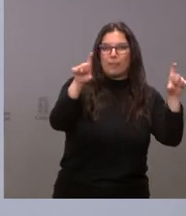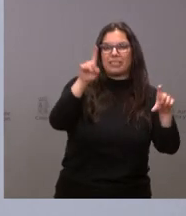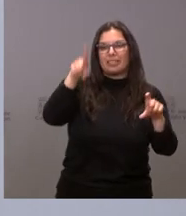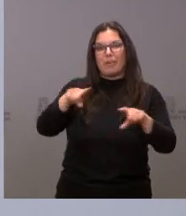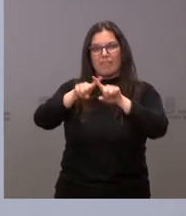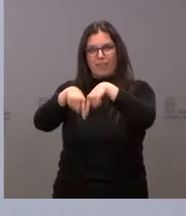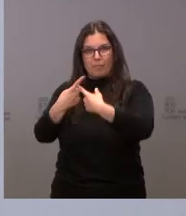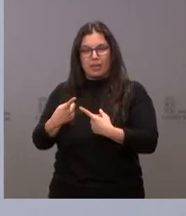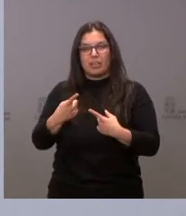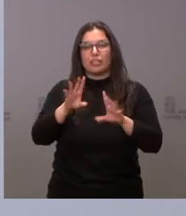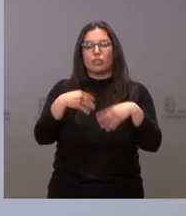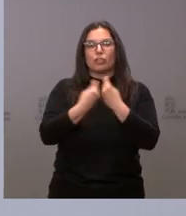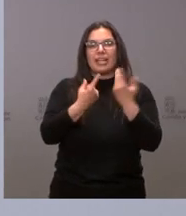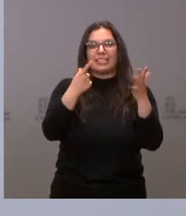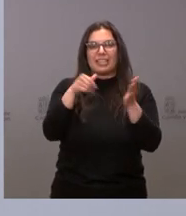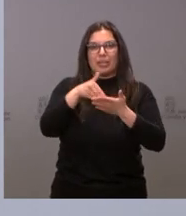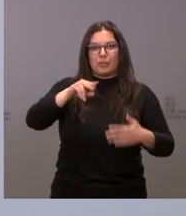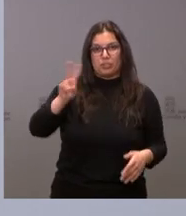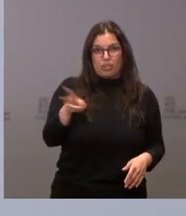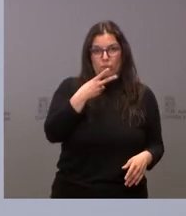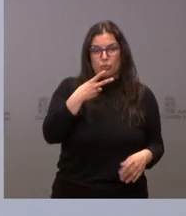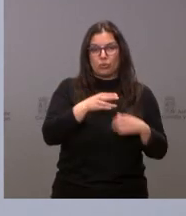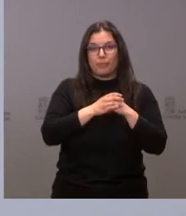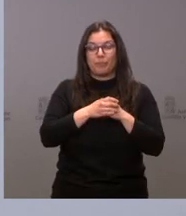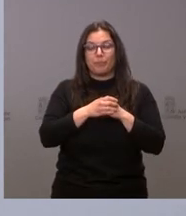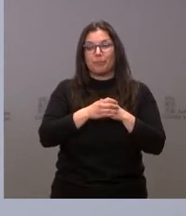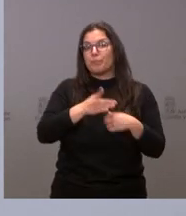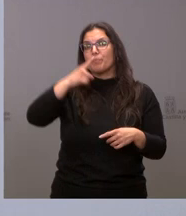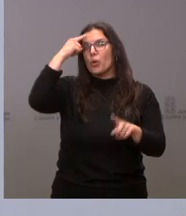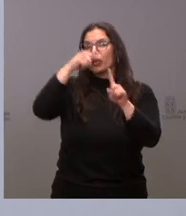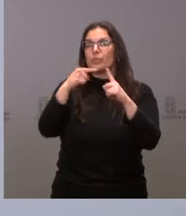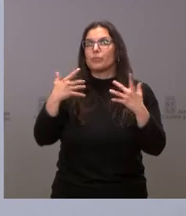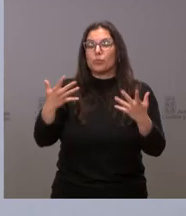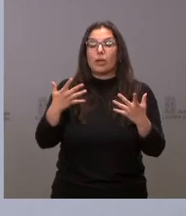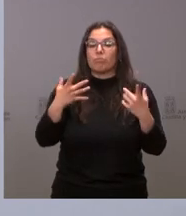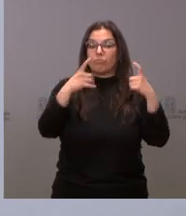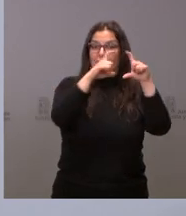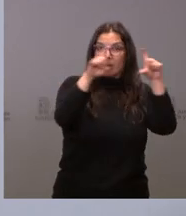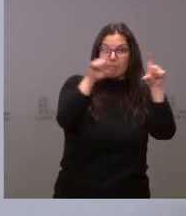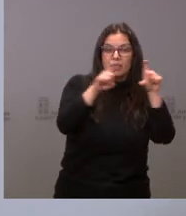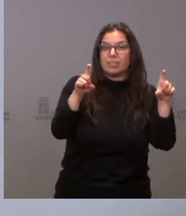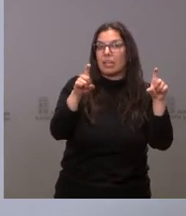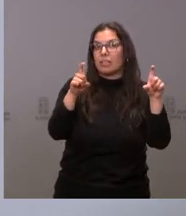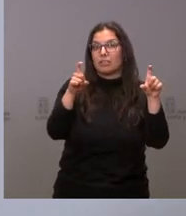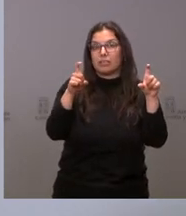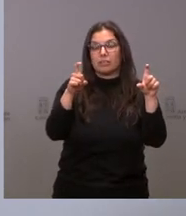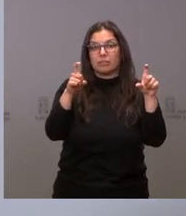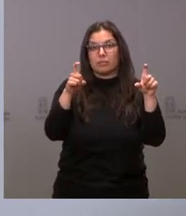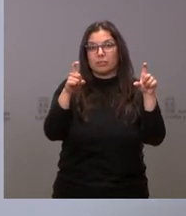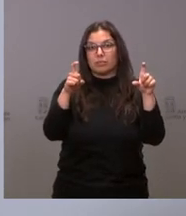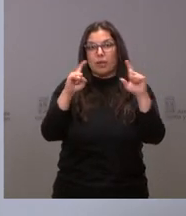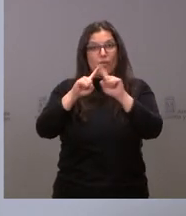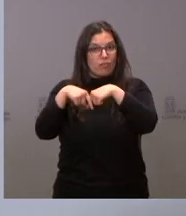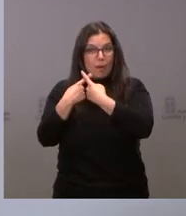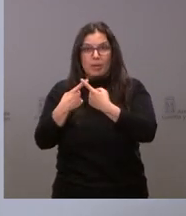por importe de 60 millones de euros. Lo que buscamos es que tanto las empresas como las